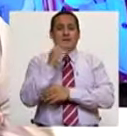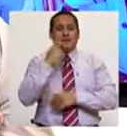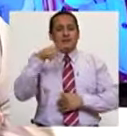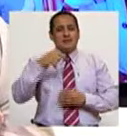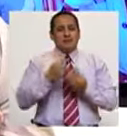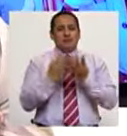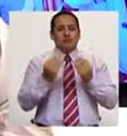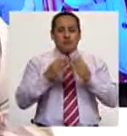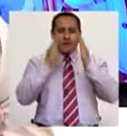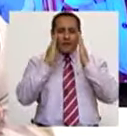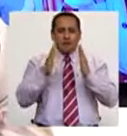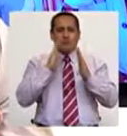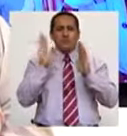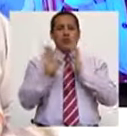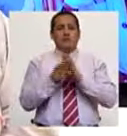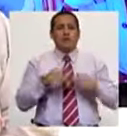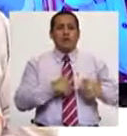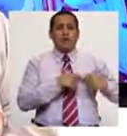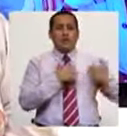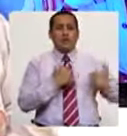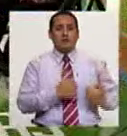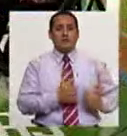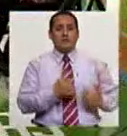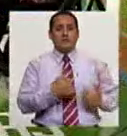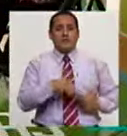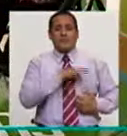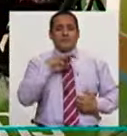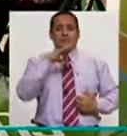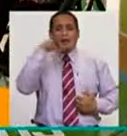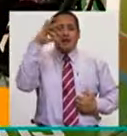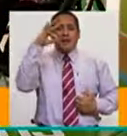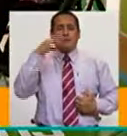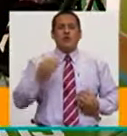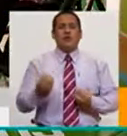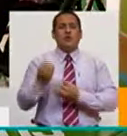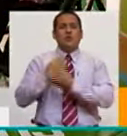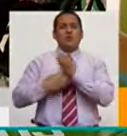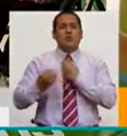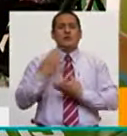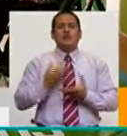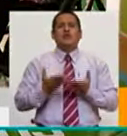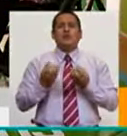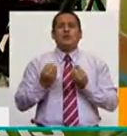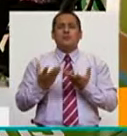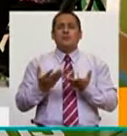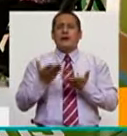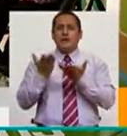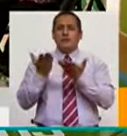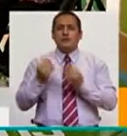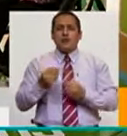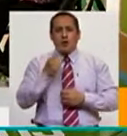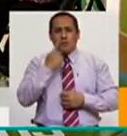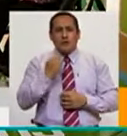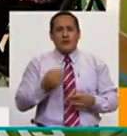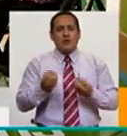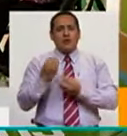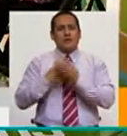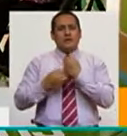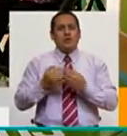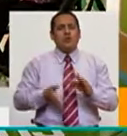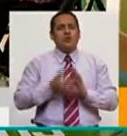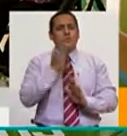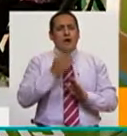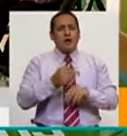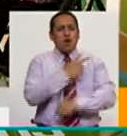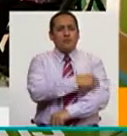muchísimo más atención. Las emergencias del corazón, del alma. Cuéntanos un poquito, a ver, Carlos, ¿cómo es esto? Cuando, por ejemplo, ustedes van a hospital